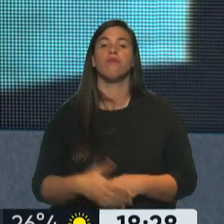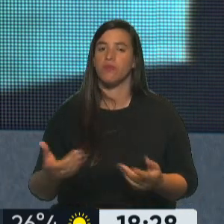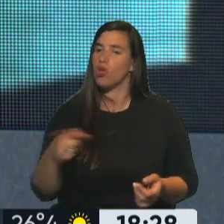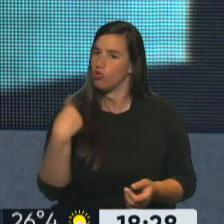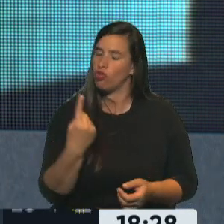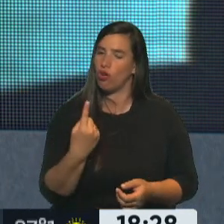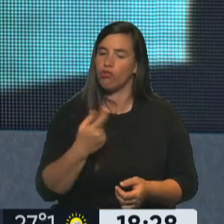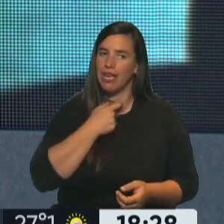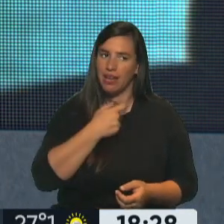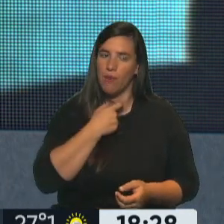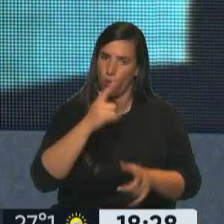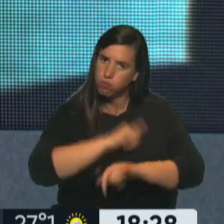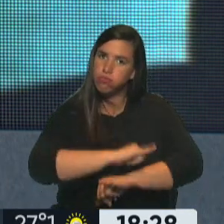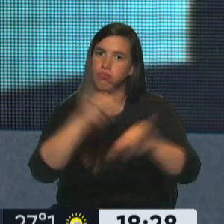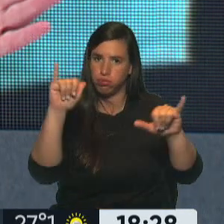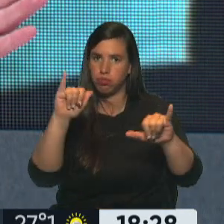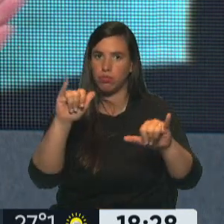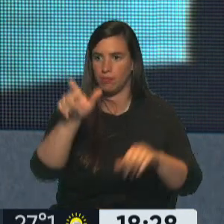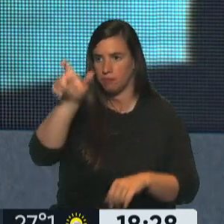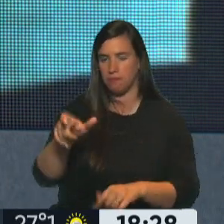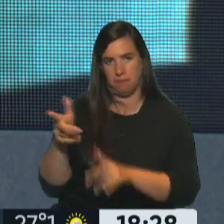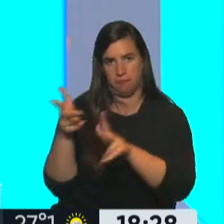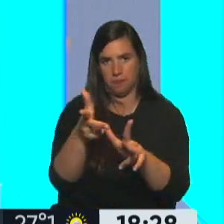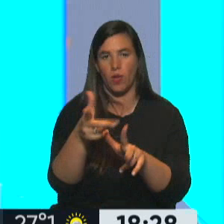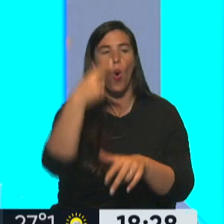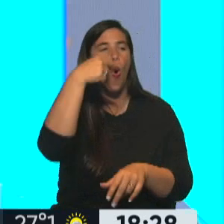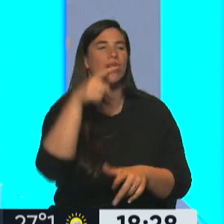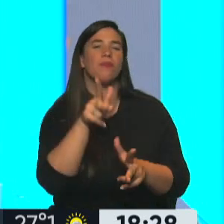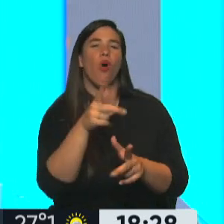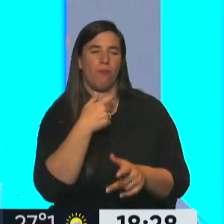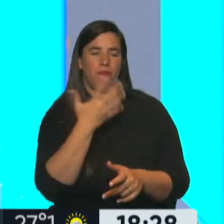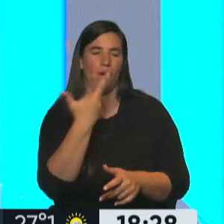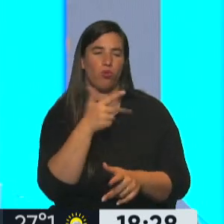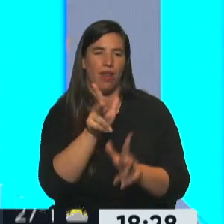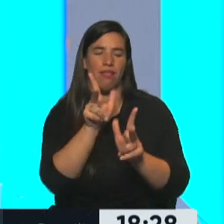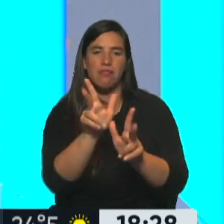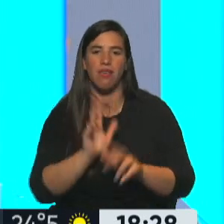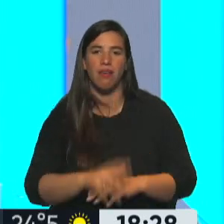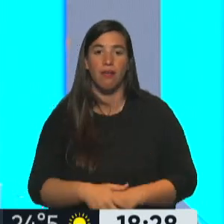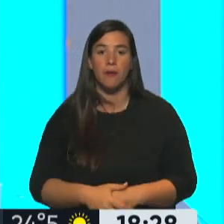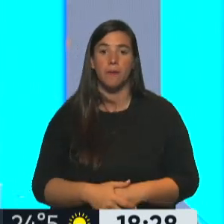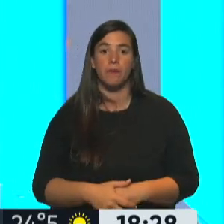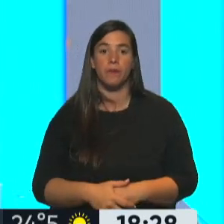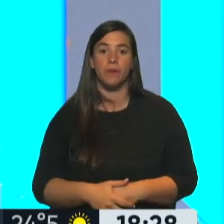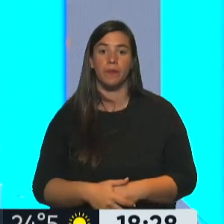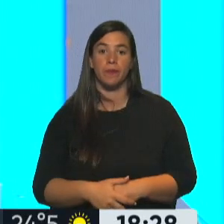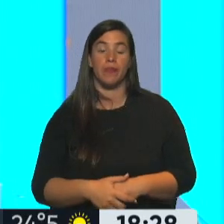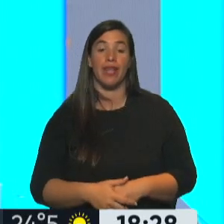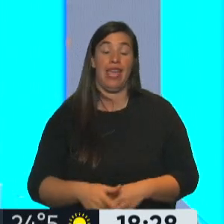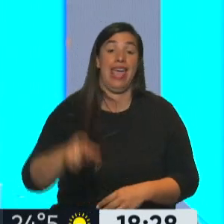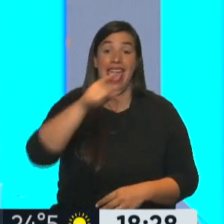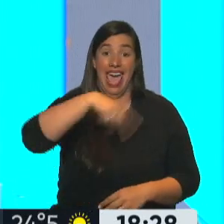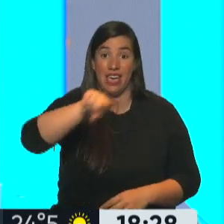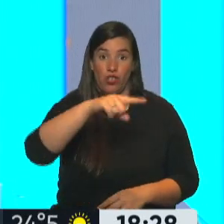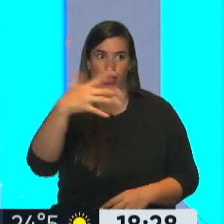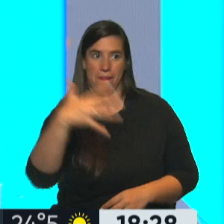contrario. Esos vos, la representación y lo que quieras. Horacio, lo último que sí me gustaría decir es que logran el efecto contrario con